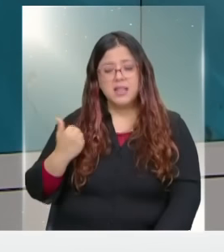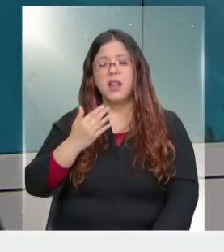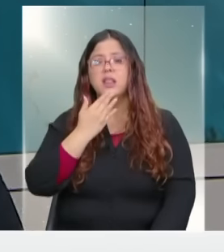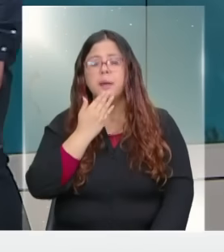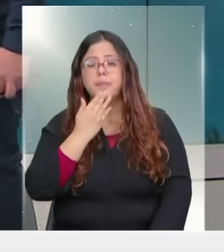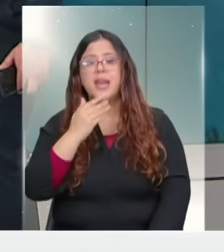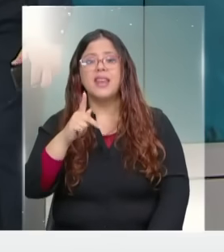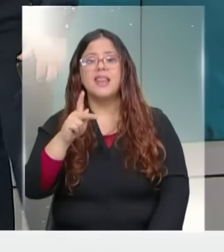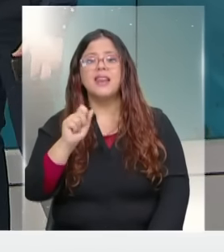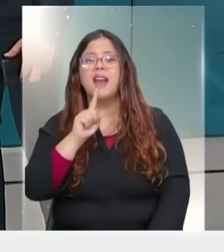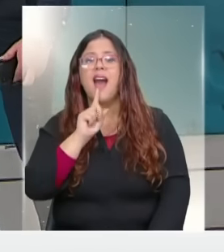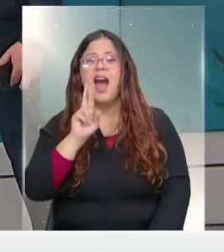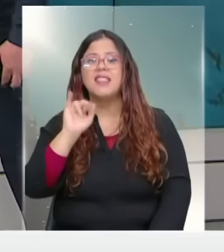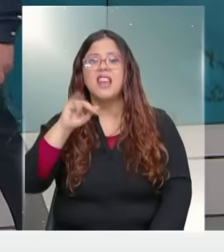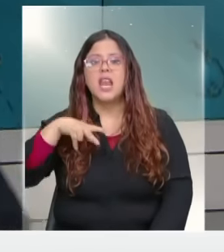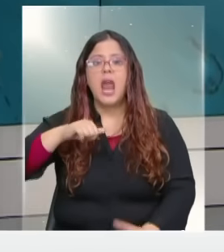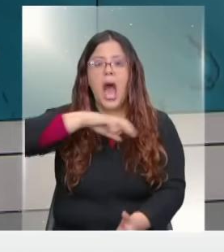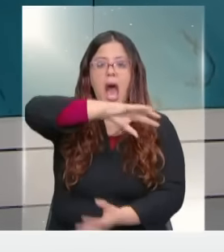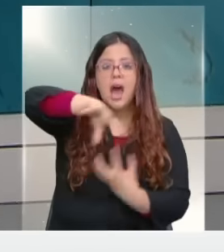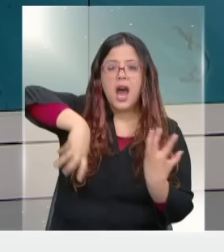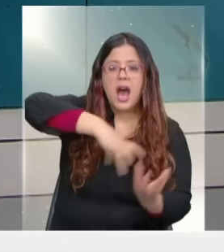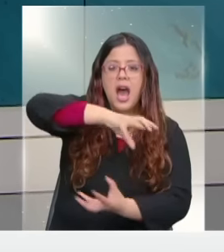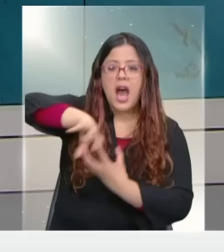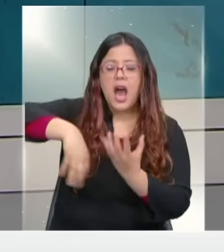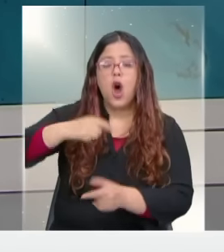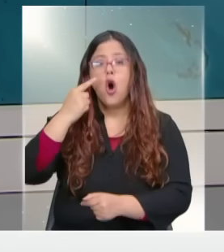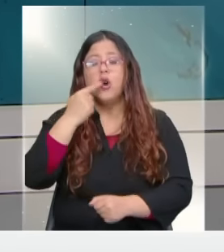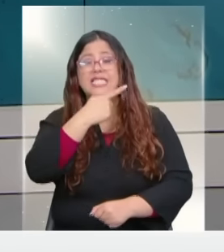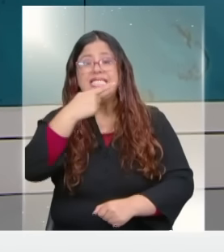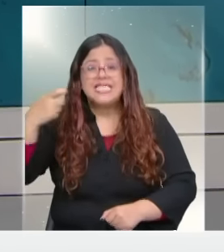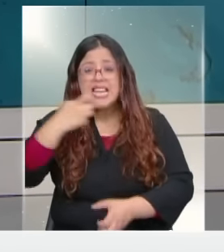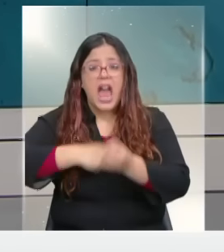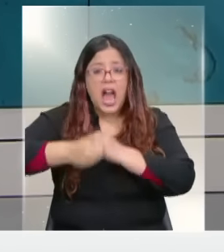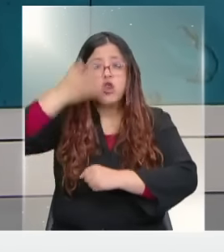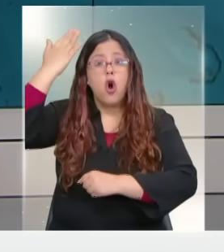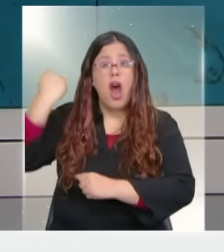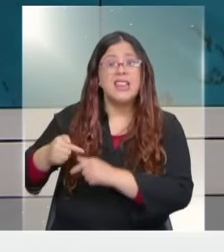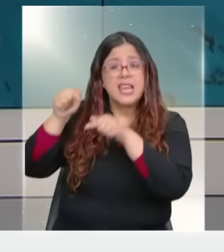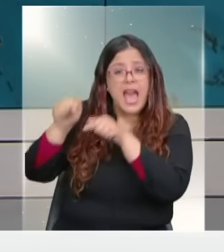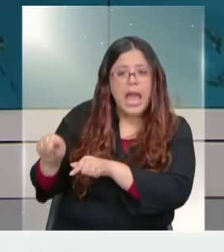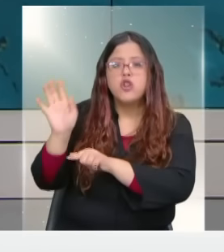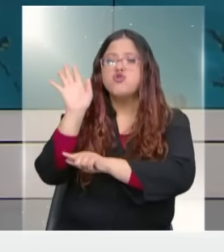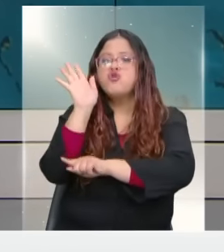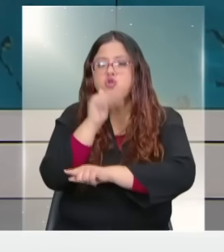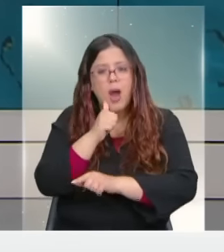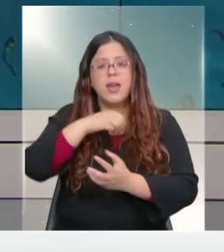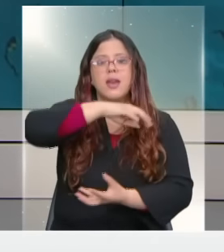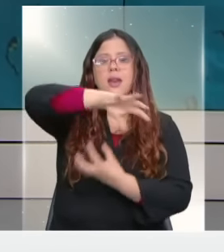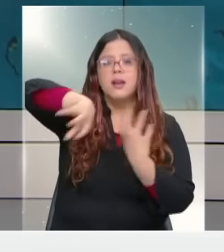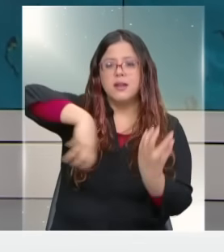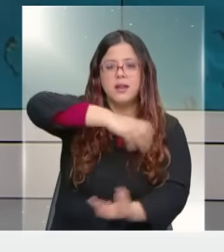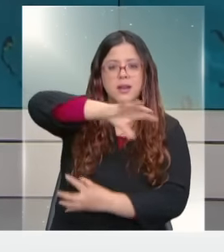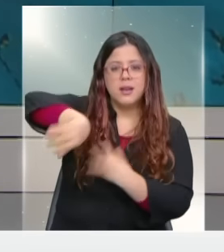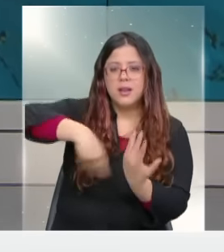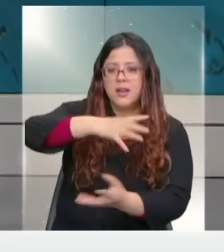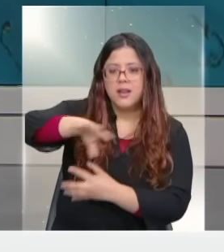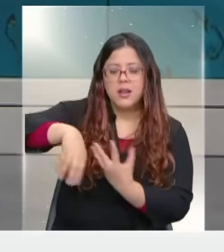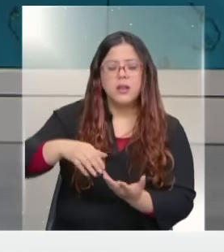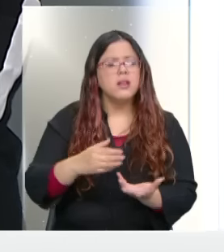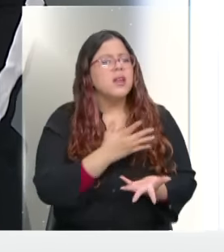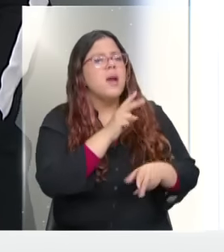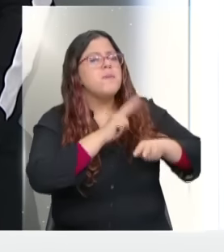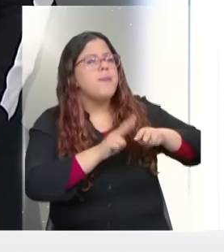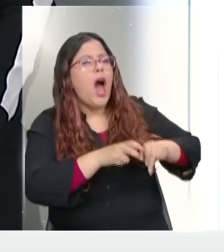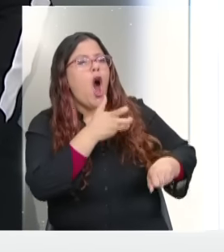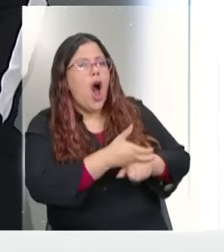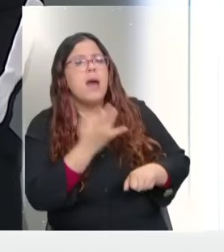a Katrina. Y ahora, hace 100 años que en esta zona no hay un huracán de esta categoría. ¿Cuán preparados están entonces para